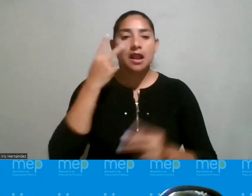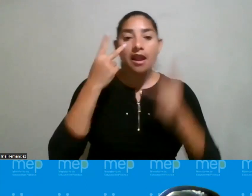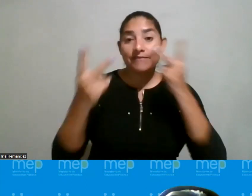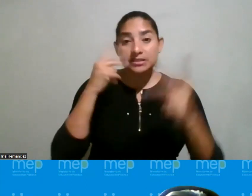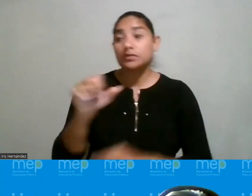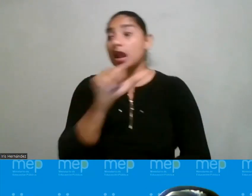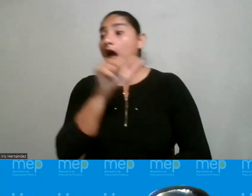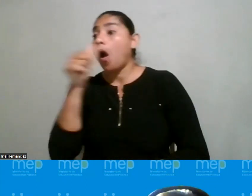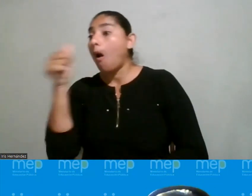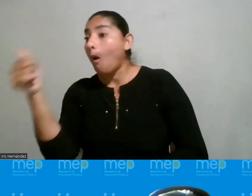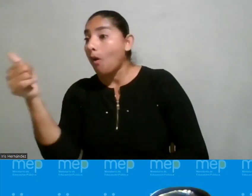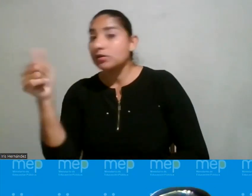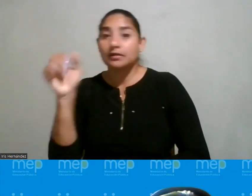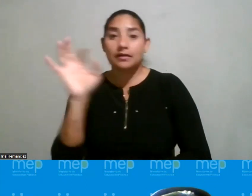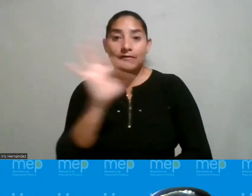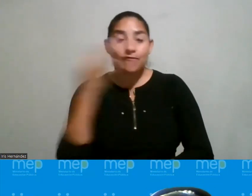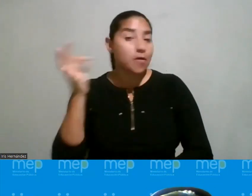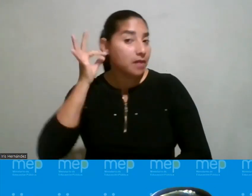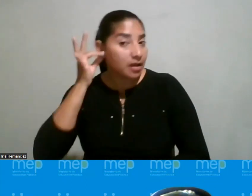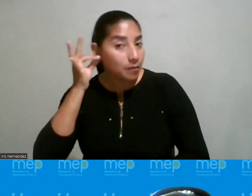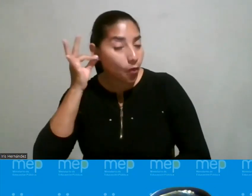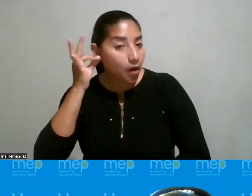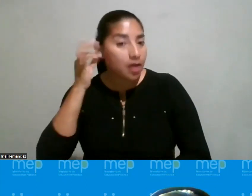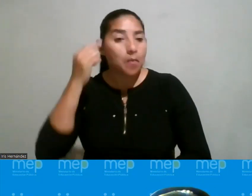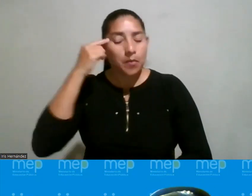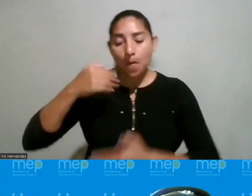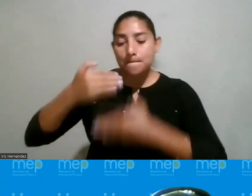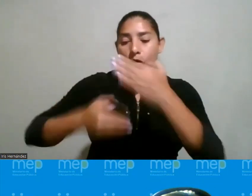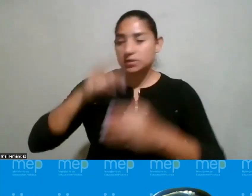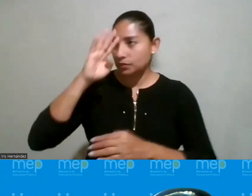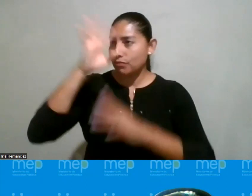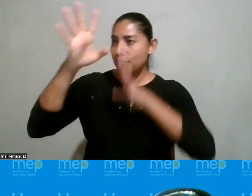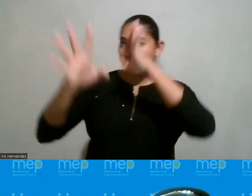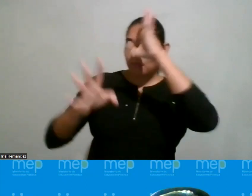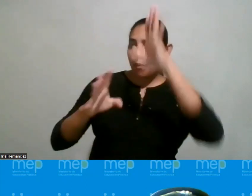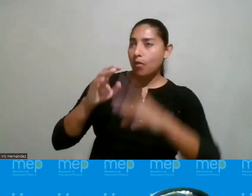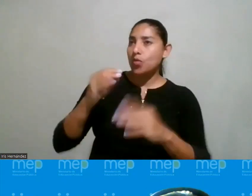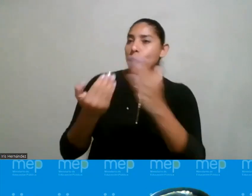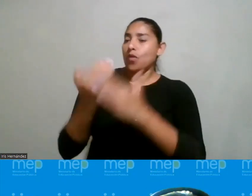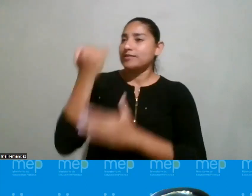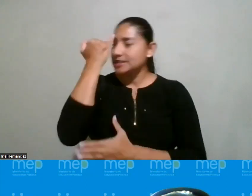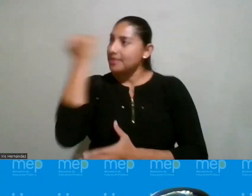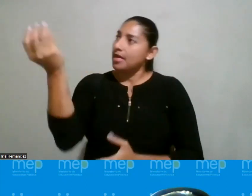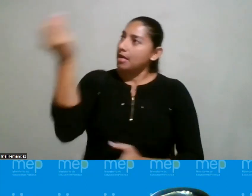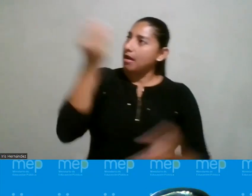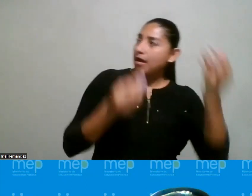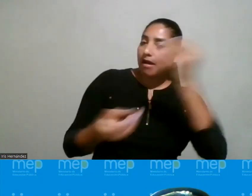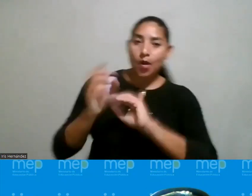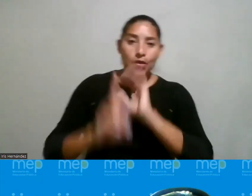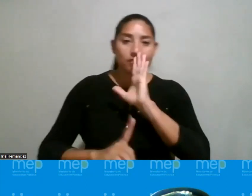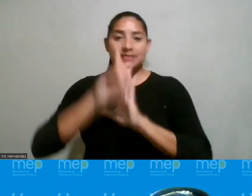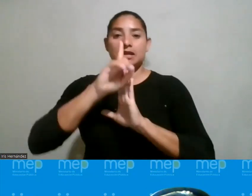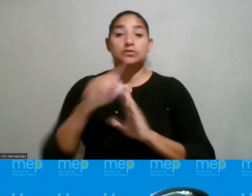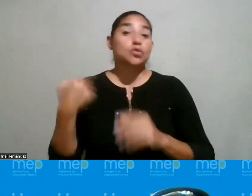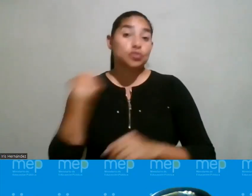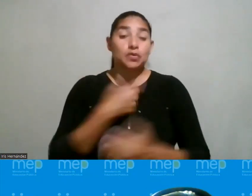otra mitad de la población que somos las mujeres cuando estamos en un proceso creativo en un proceso de innovación en un proceso de desarrollo y si queremos